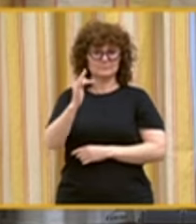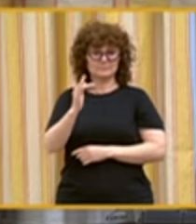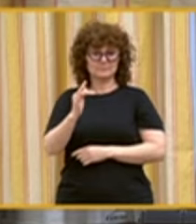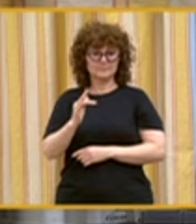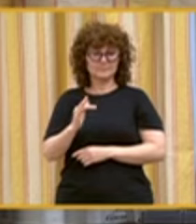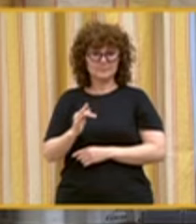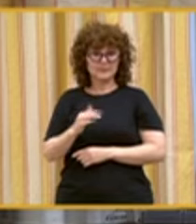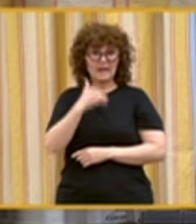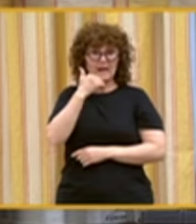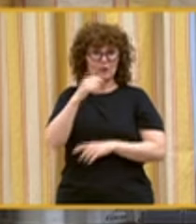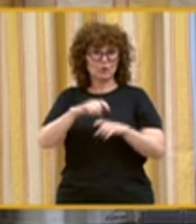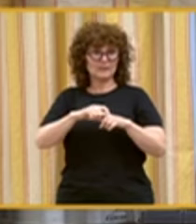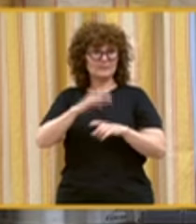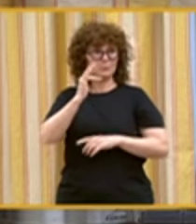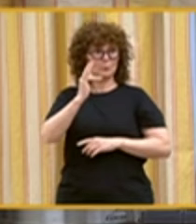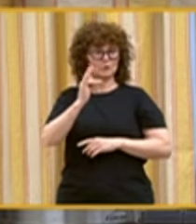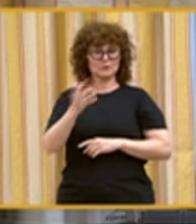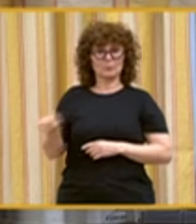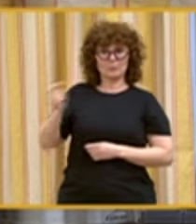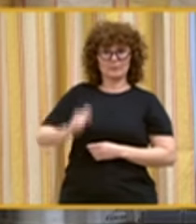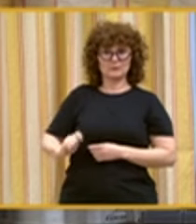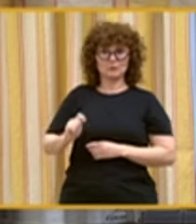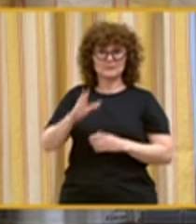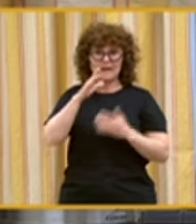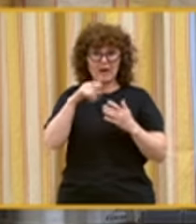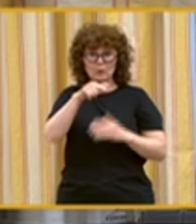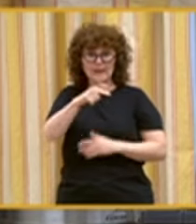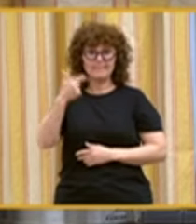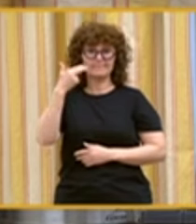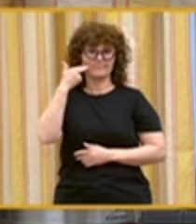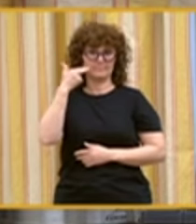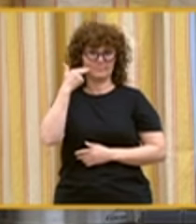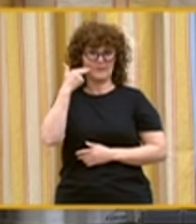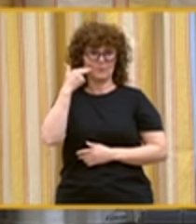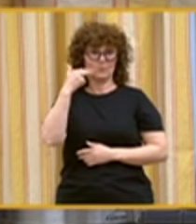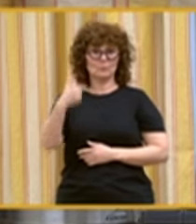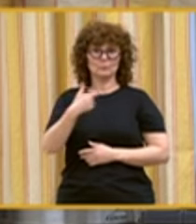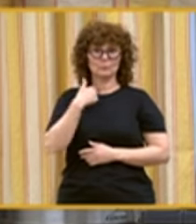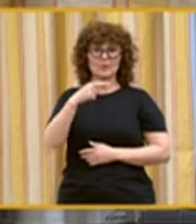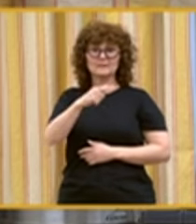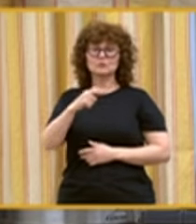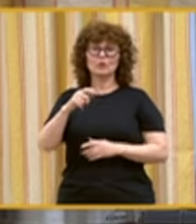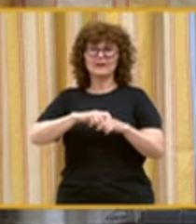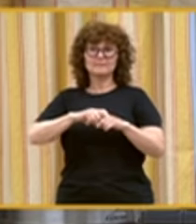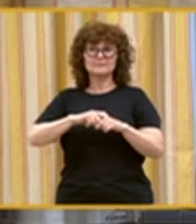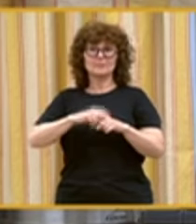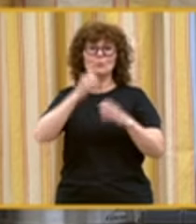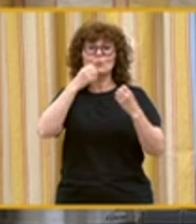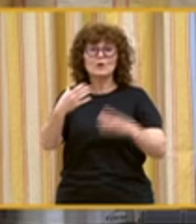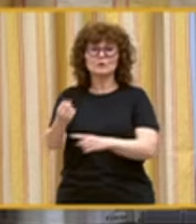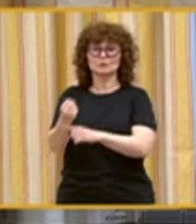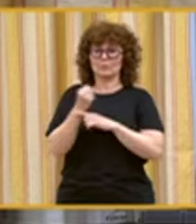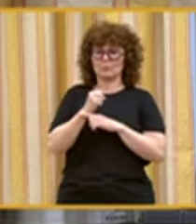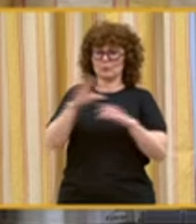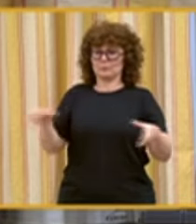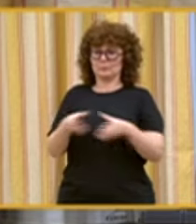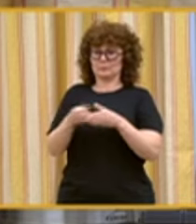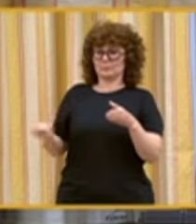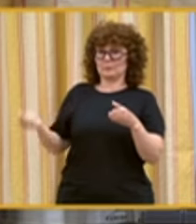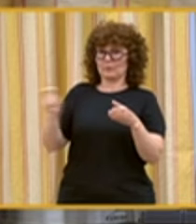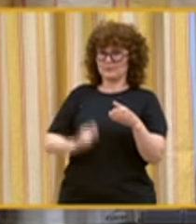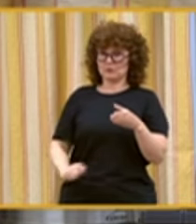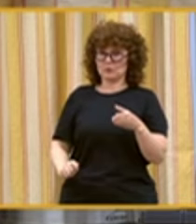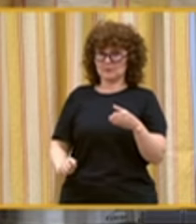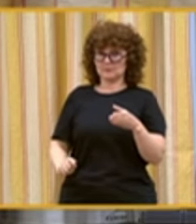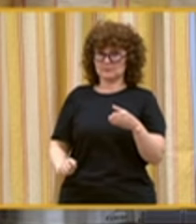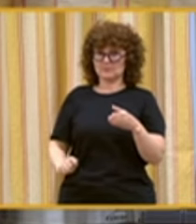caracterizan a nuestros profesionales. Estas son las señas de identidad de los buenos apoyos que implican contar con equipos profesionales